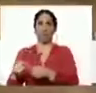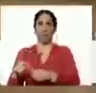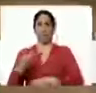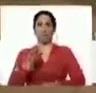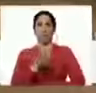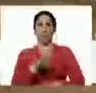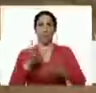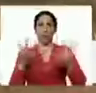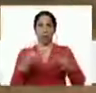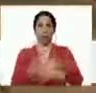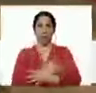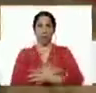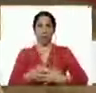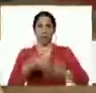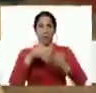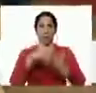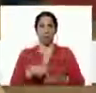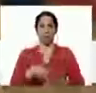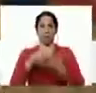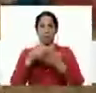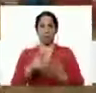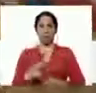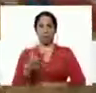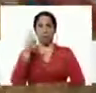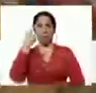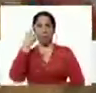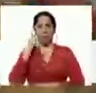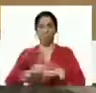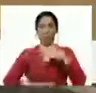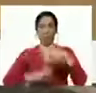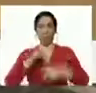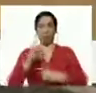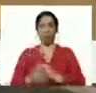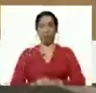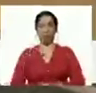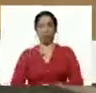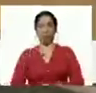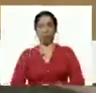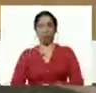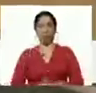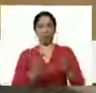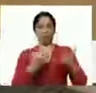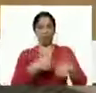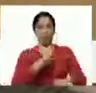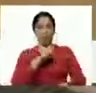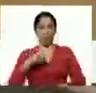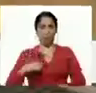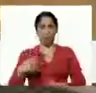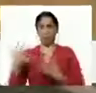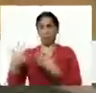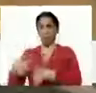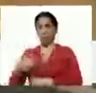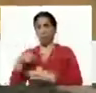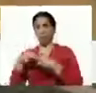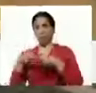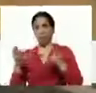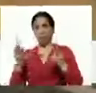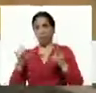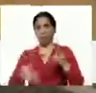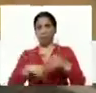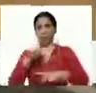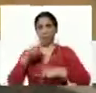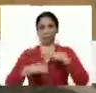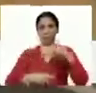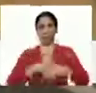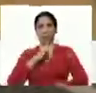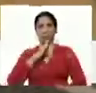millones de kilos de arroz producido entre el sector privado y el sector público el programa del banco